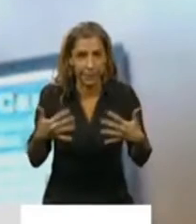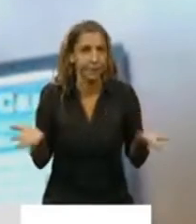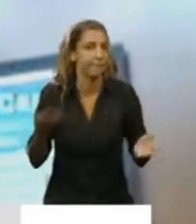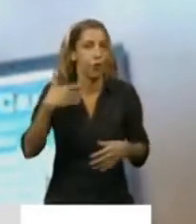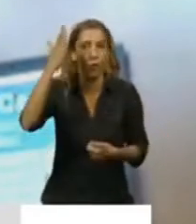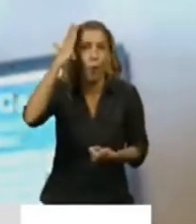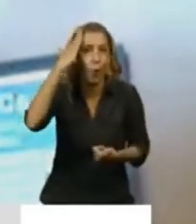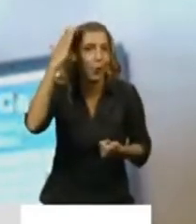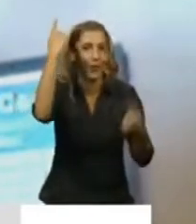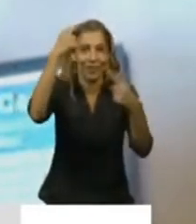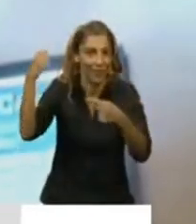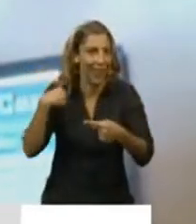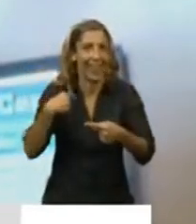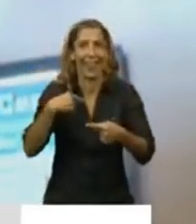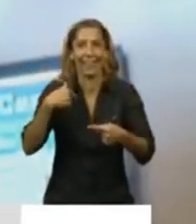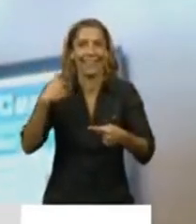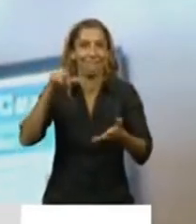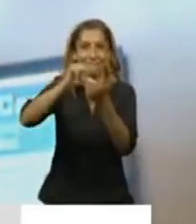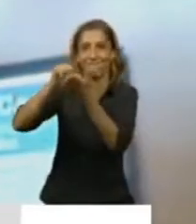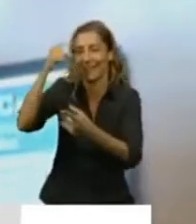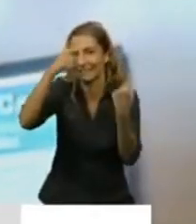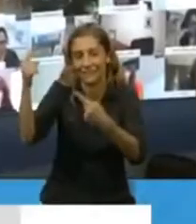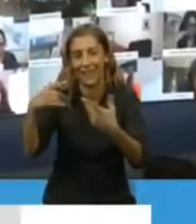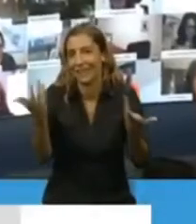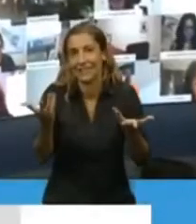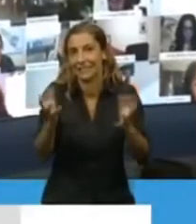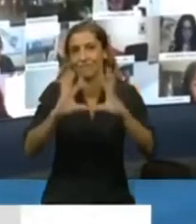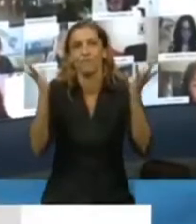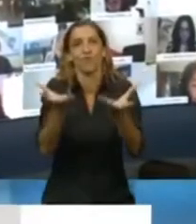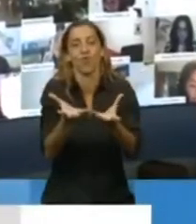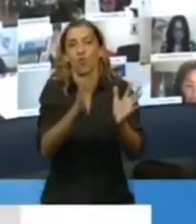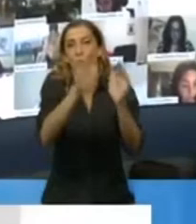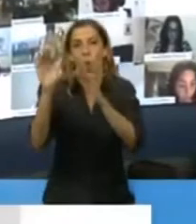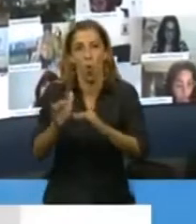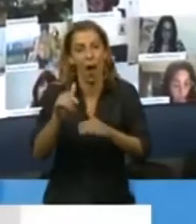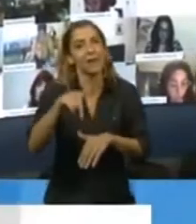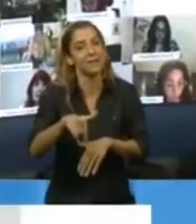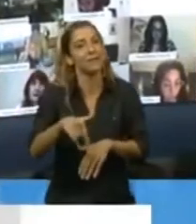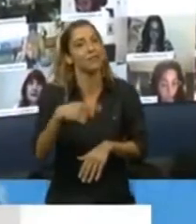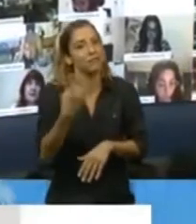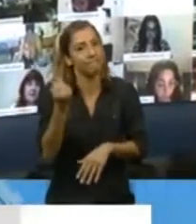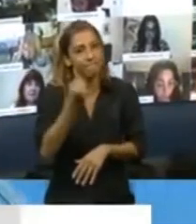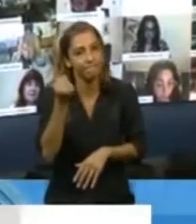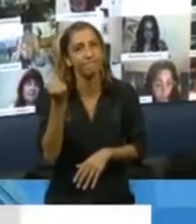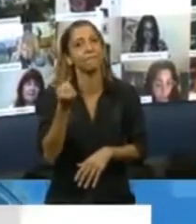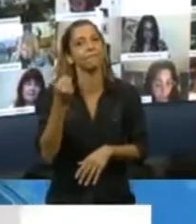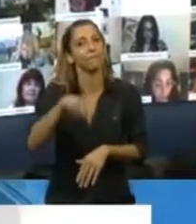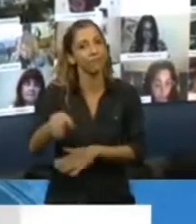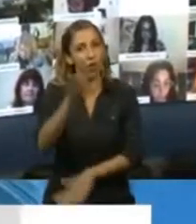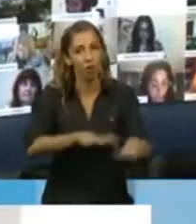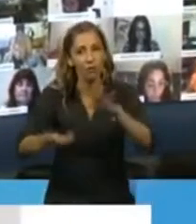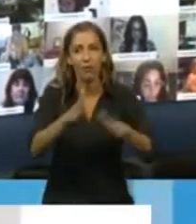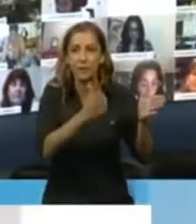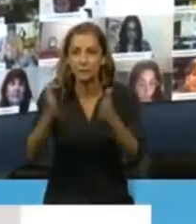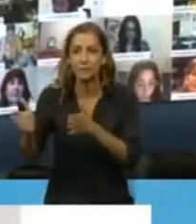culturas, requiere respuestas contundentes, coordinadas y ordenadas. La pandemia requiere de ese